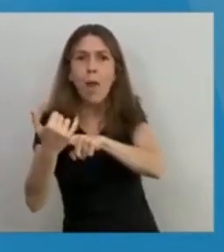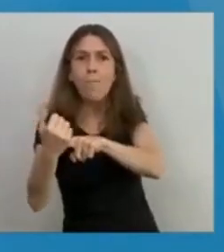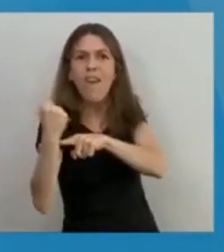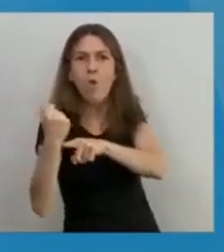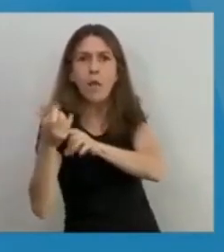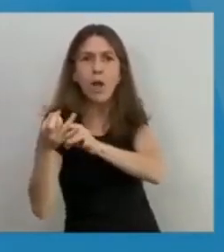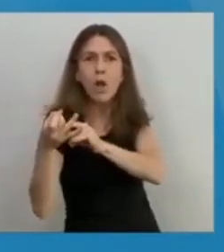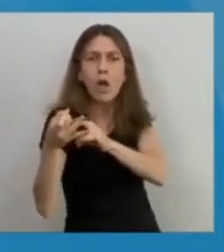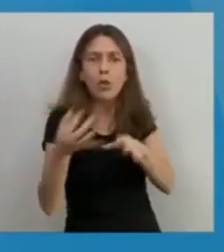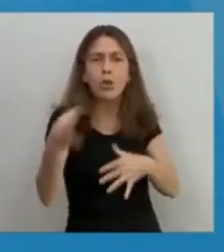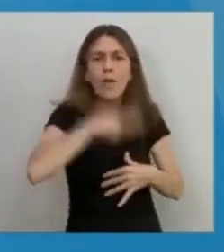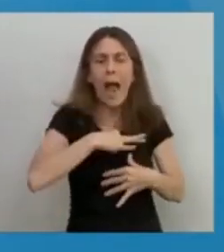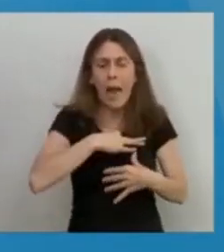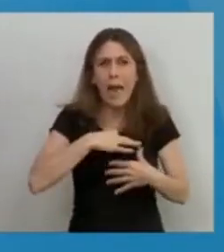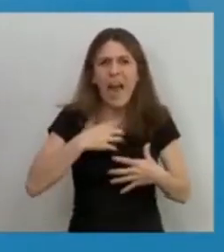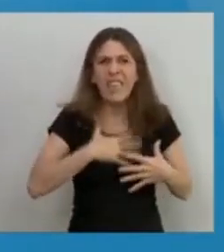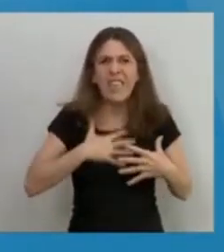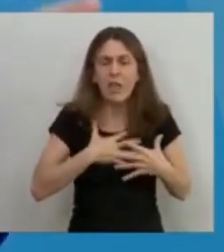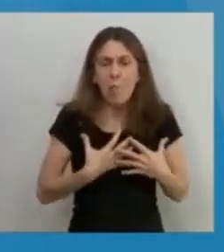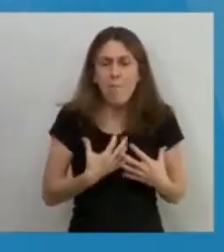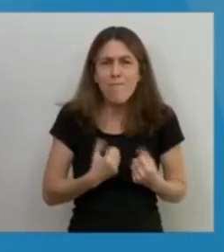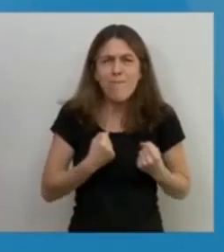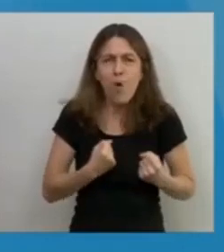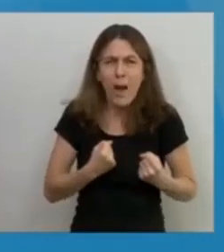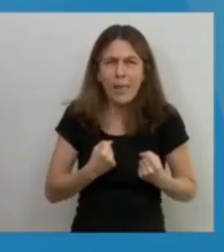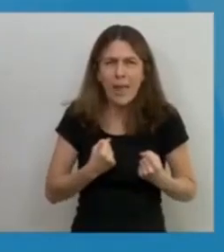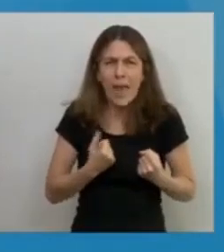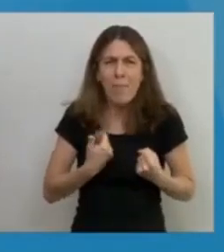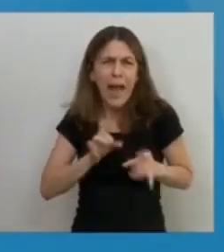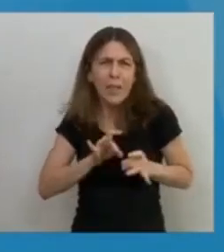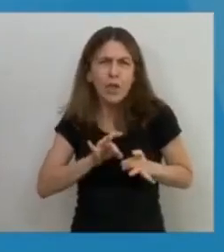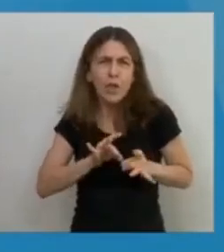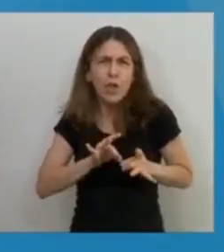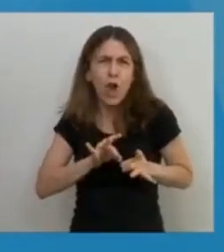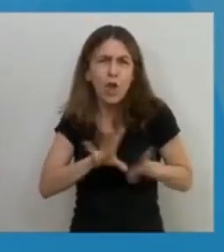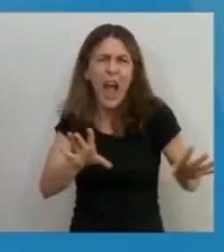contagio, más virulencia a la hora de transmitirse.